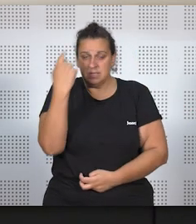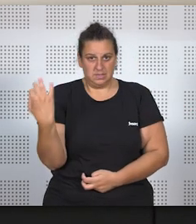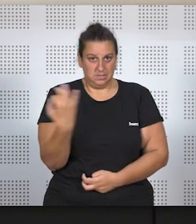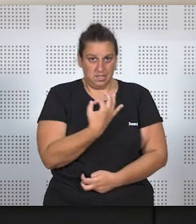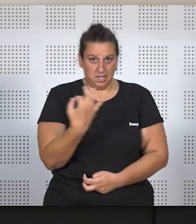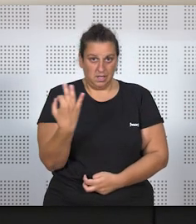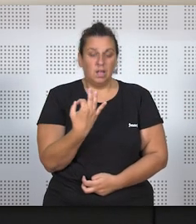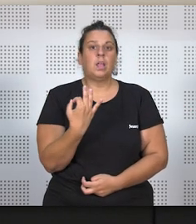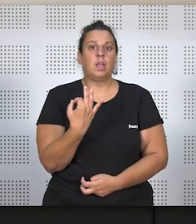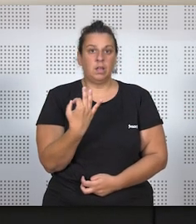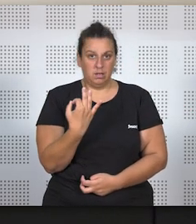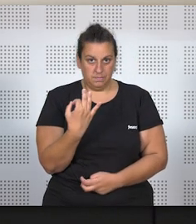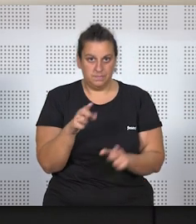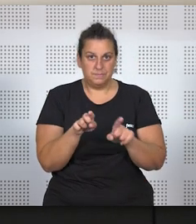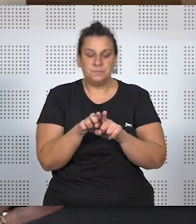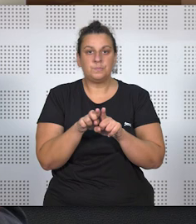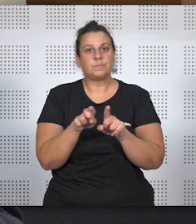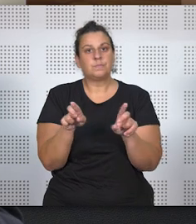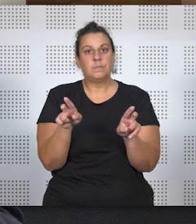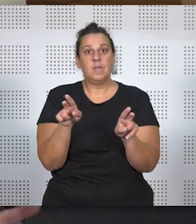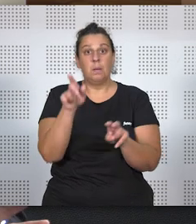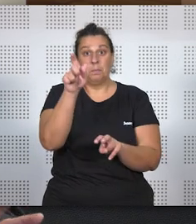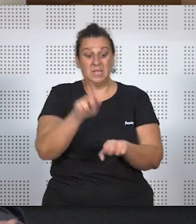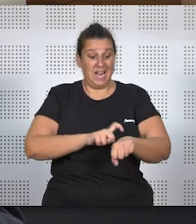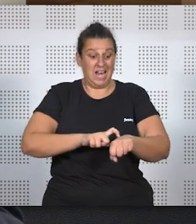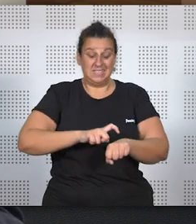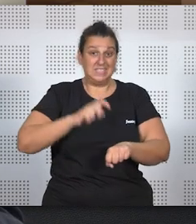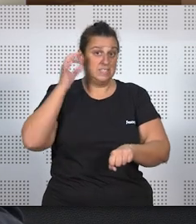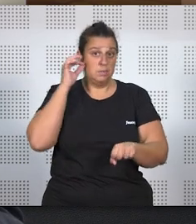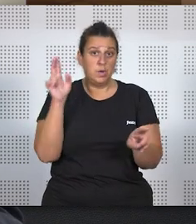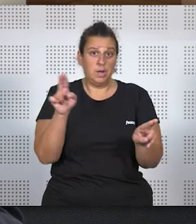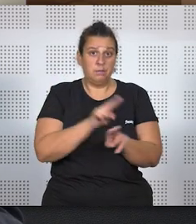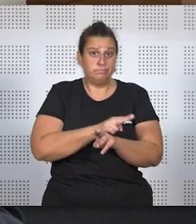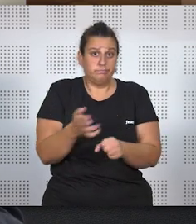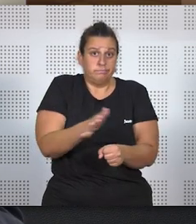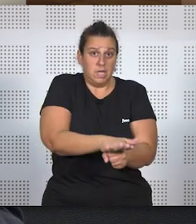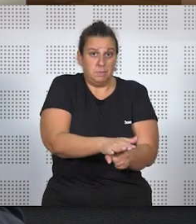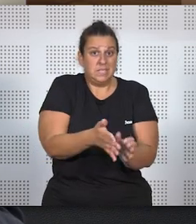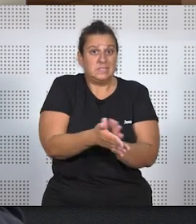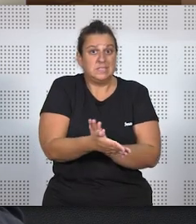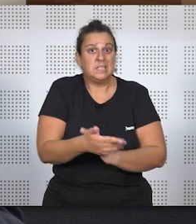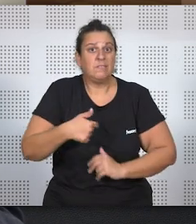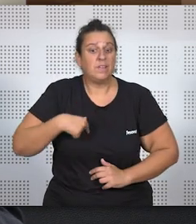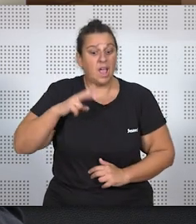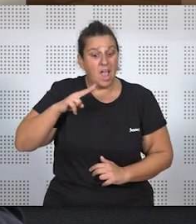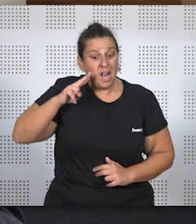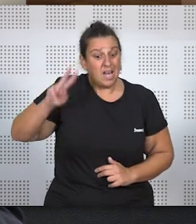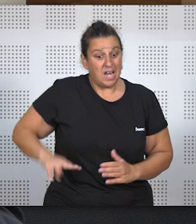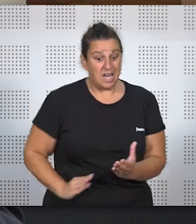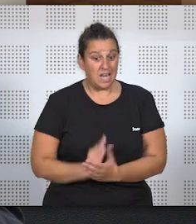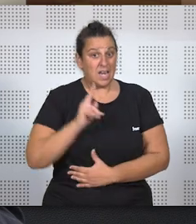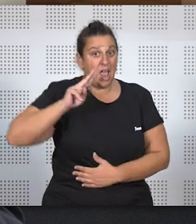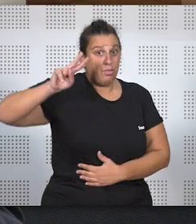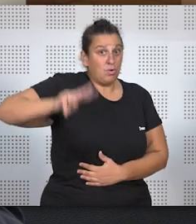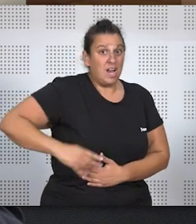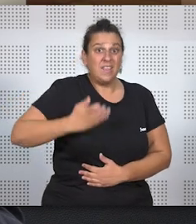cuando se, que significa una anulación de la personalidad de la mujer, cuando la mujer pierde su nacionalidad por el hecho